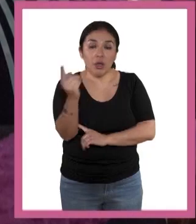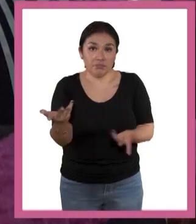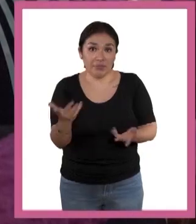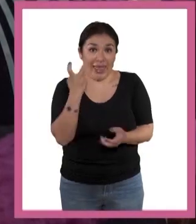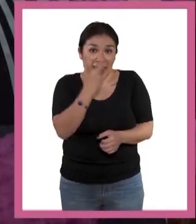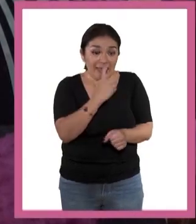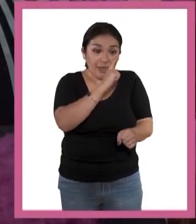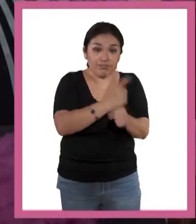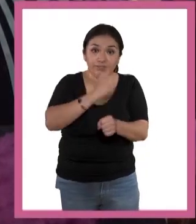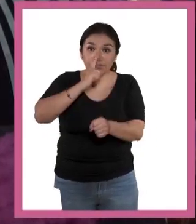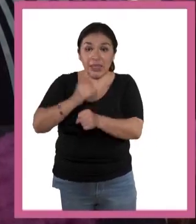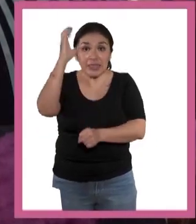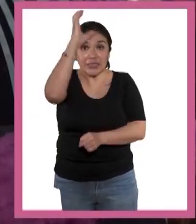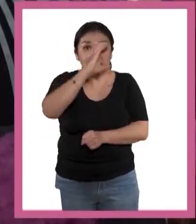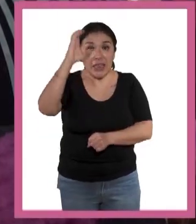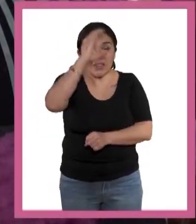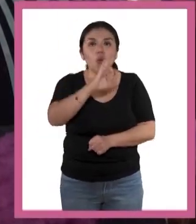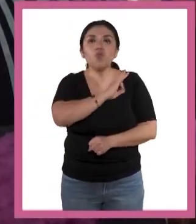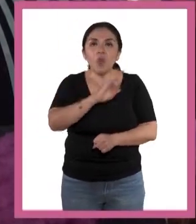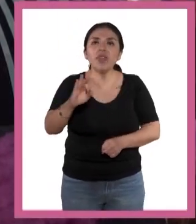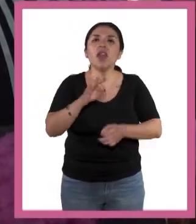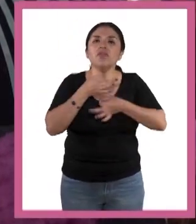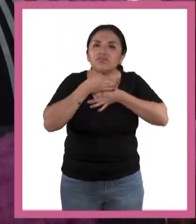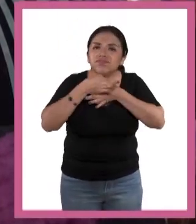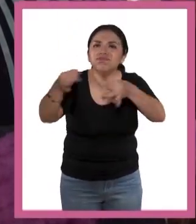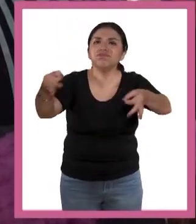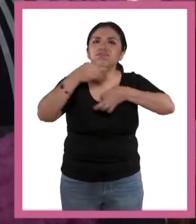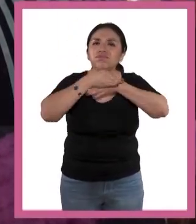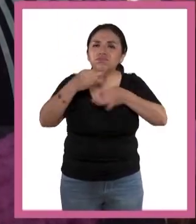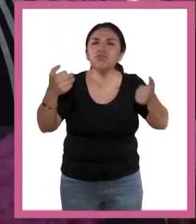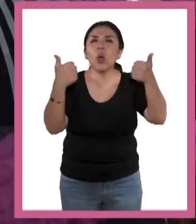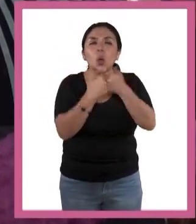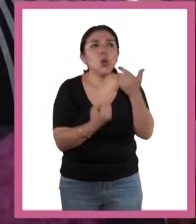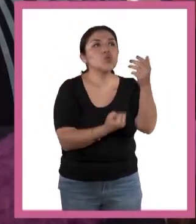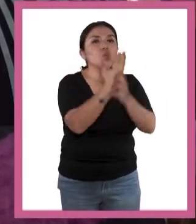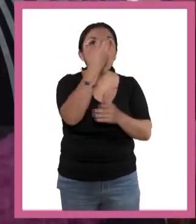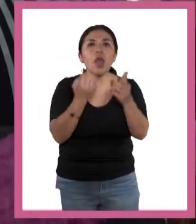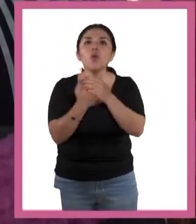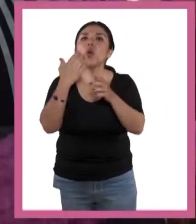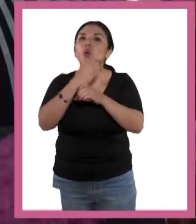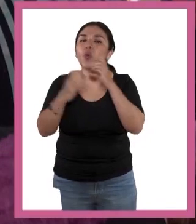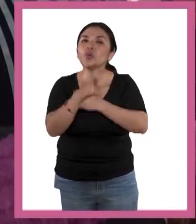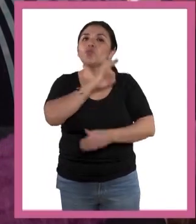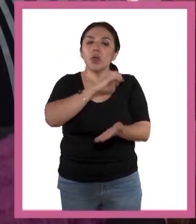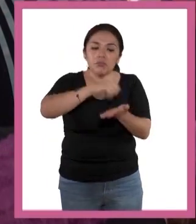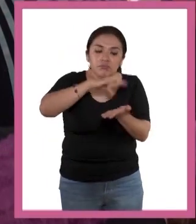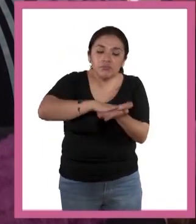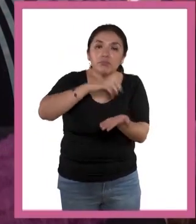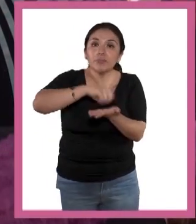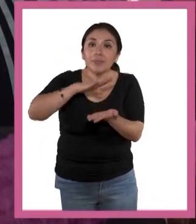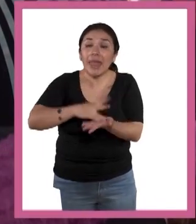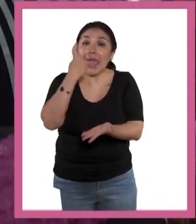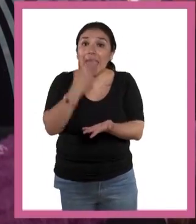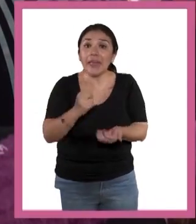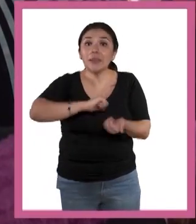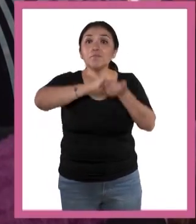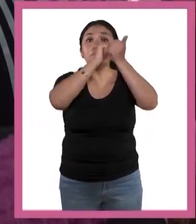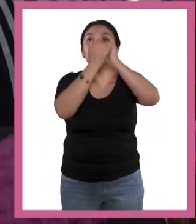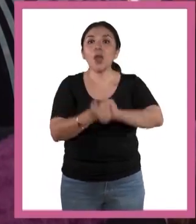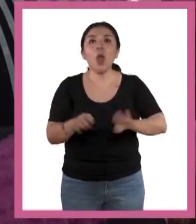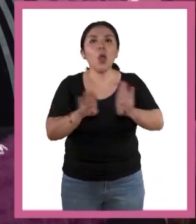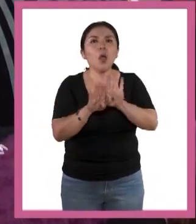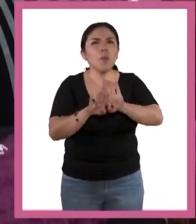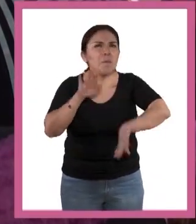Los descubrimientos científicos podían transmitirse, las invenciones se podían registrar y eso provocó una